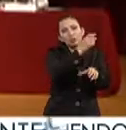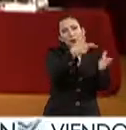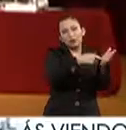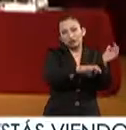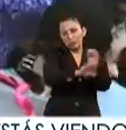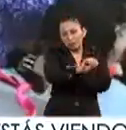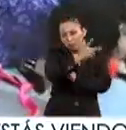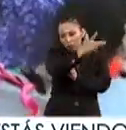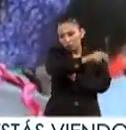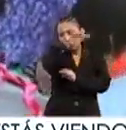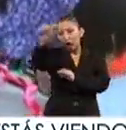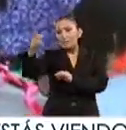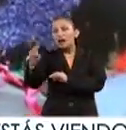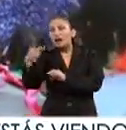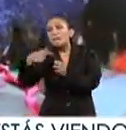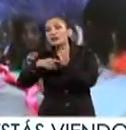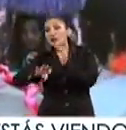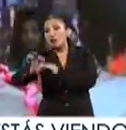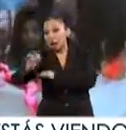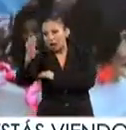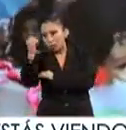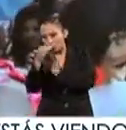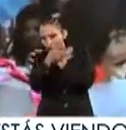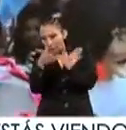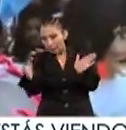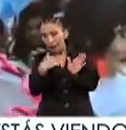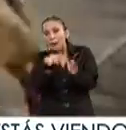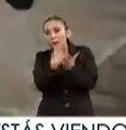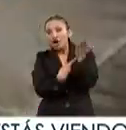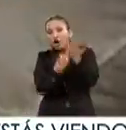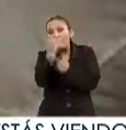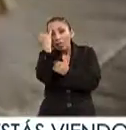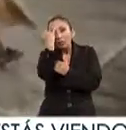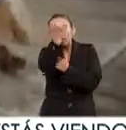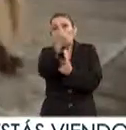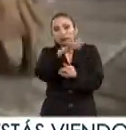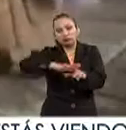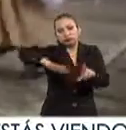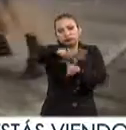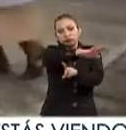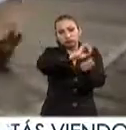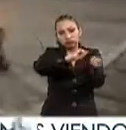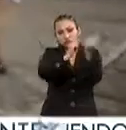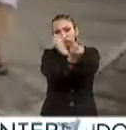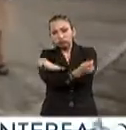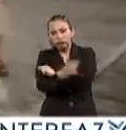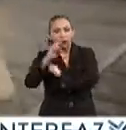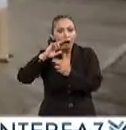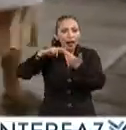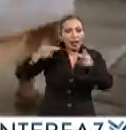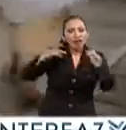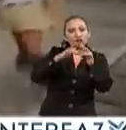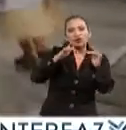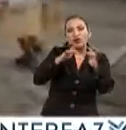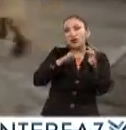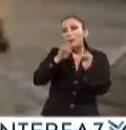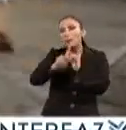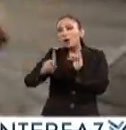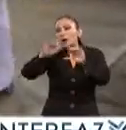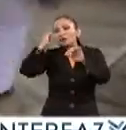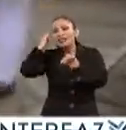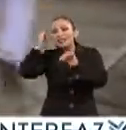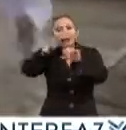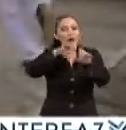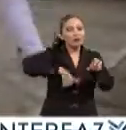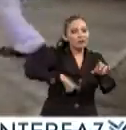1998 y mayo de 1999 el programa surgió en un contexto de transformación de la relación entre los pueblos indígenas